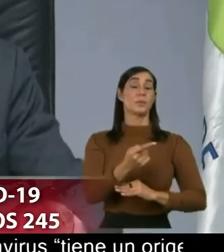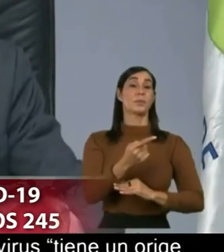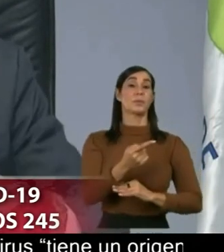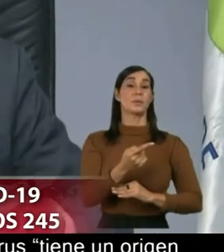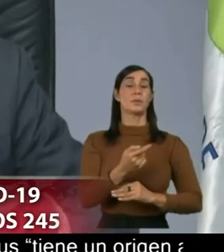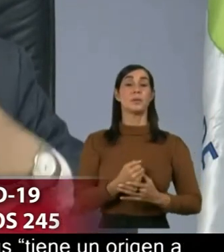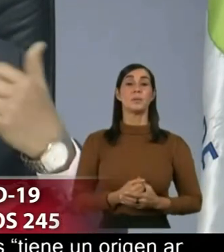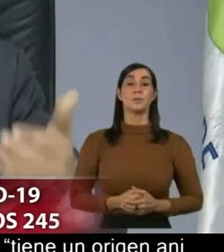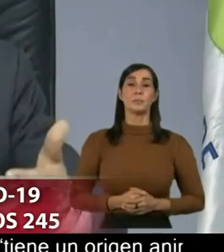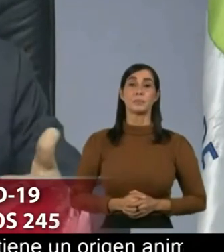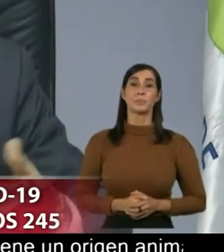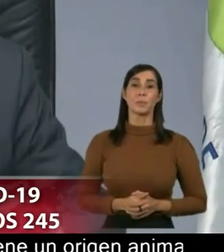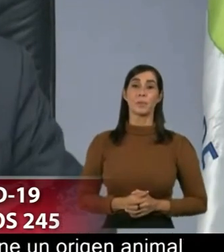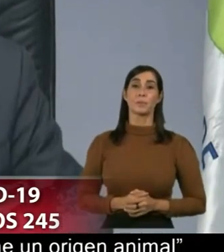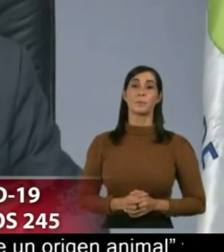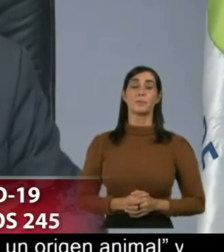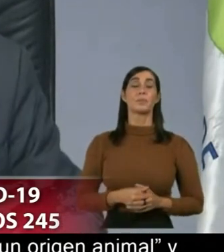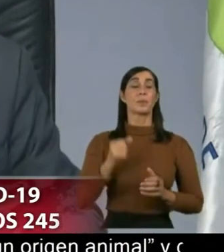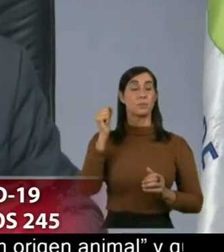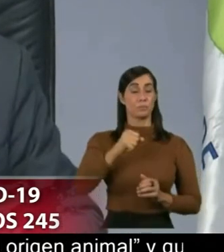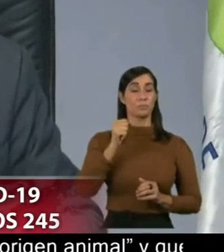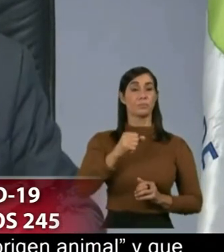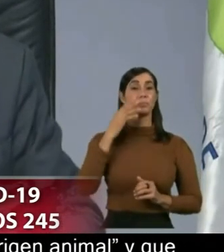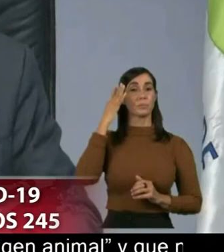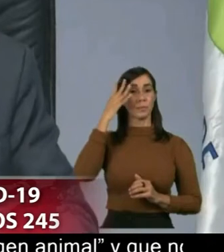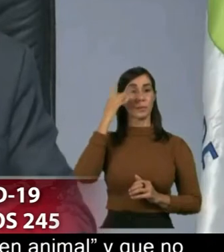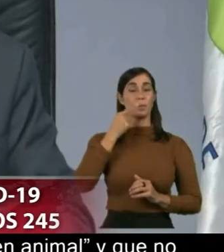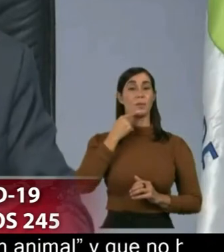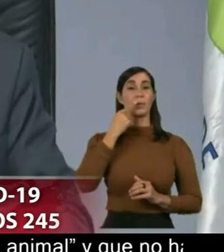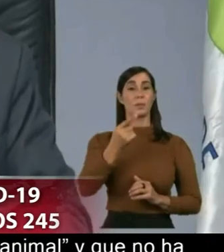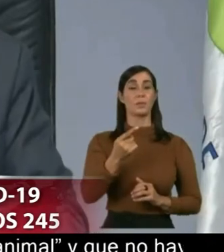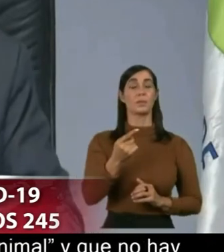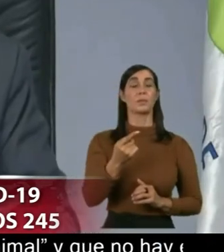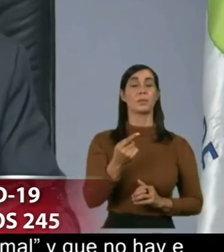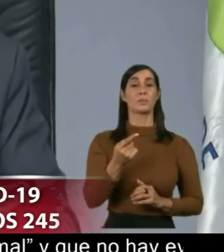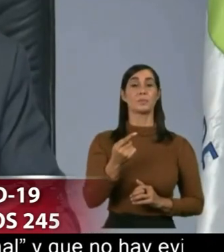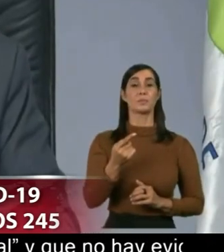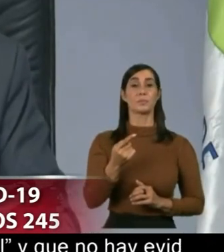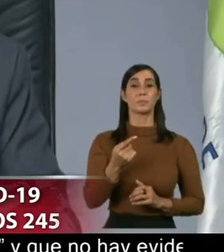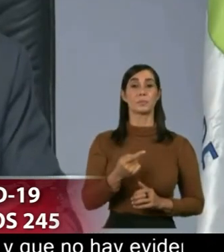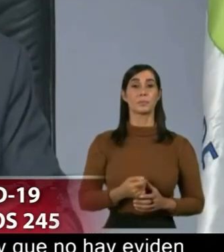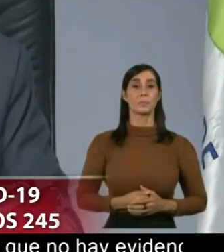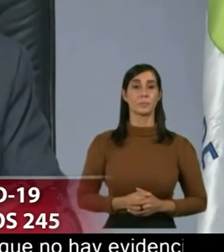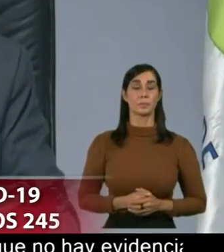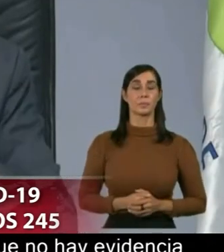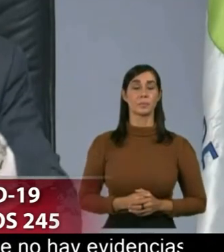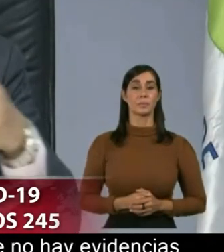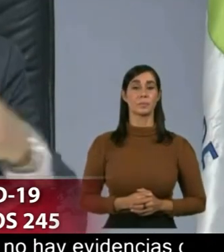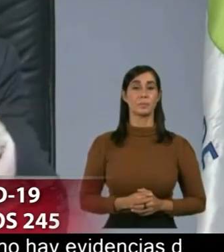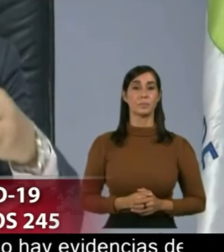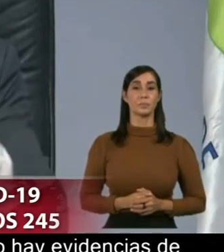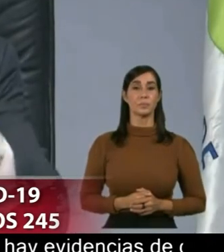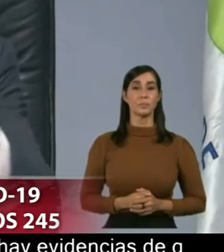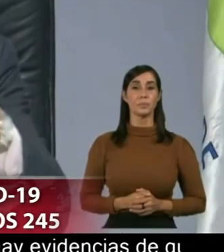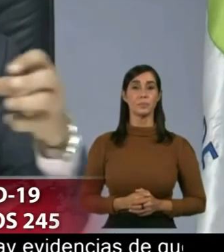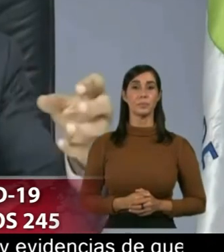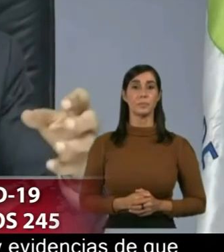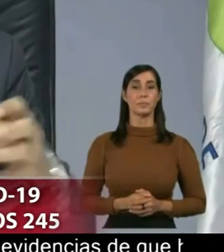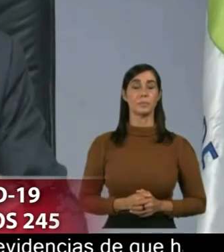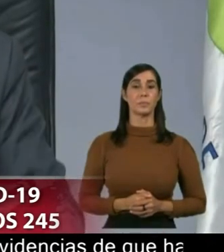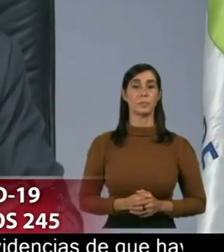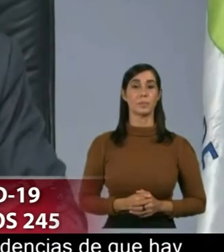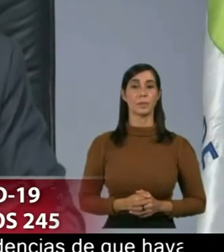ciertamente he expresado preocupación por momento pero la digamos el comportamiento